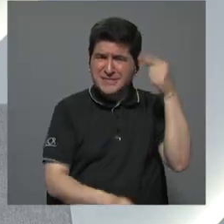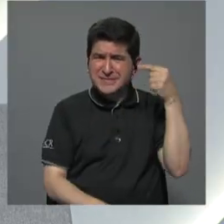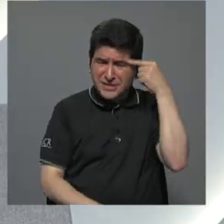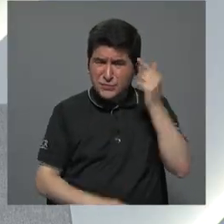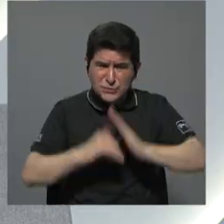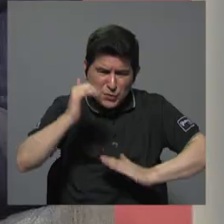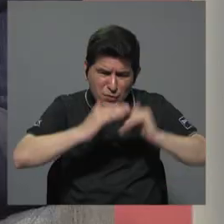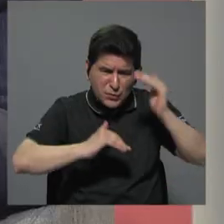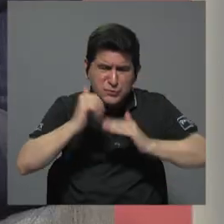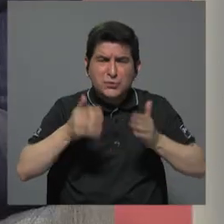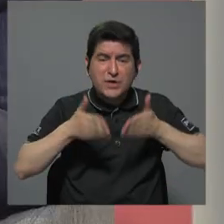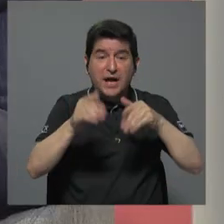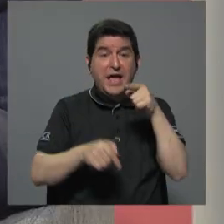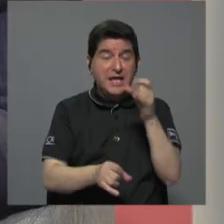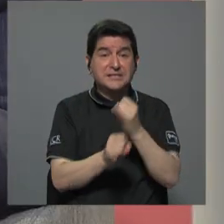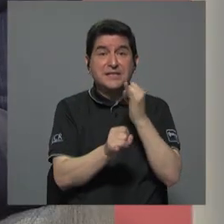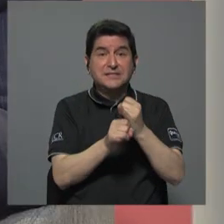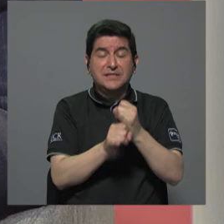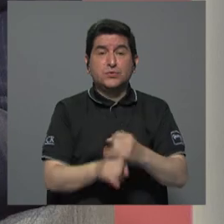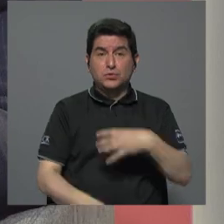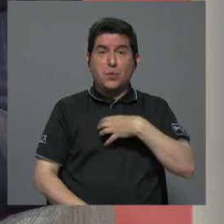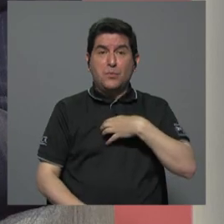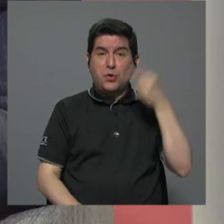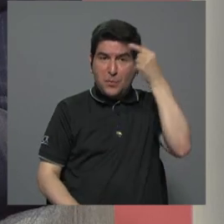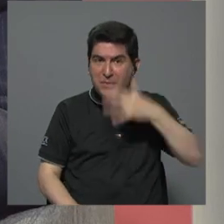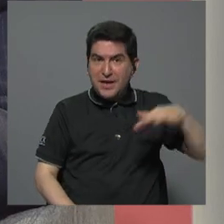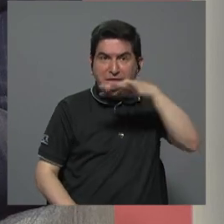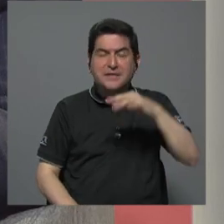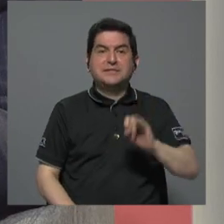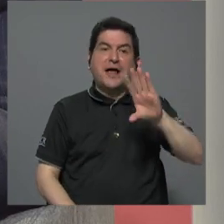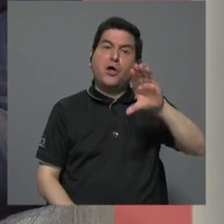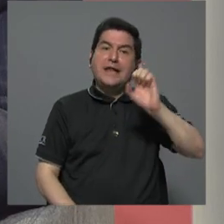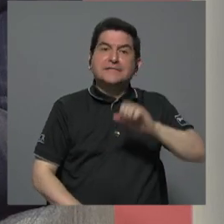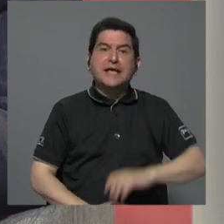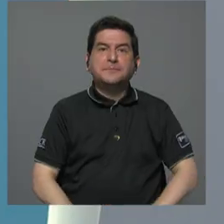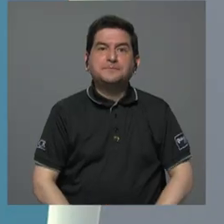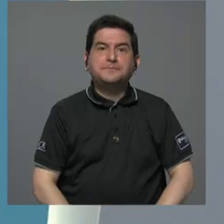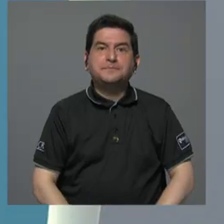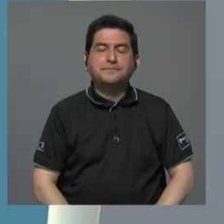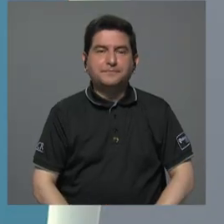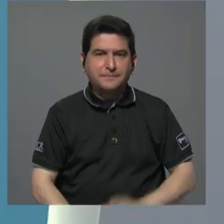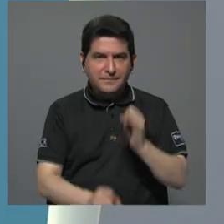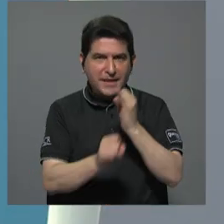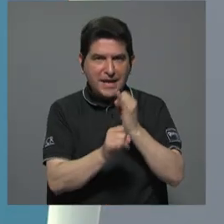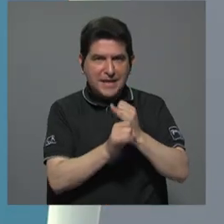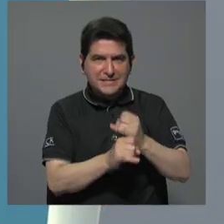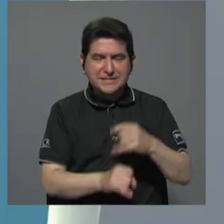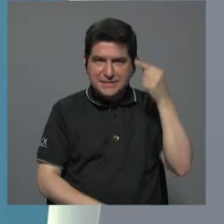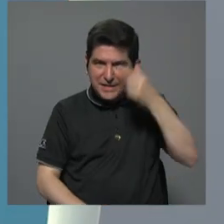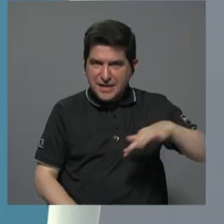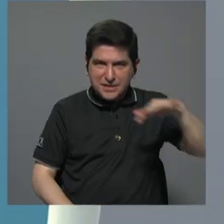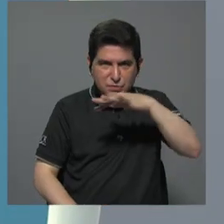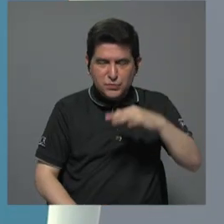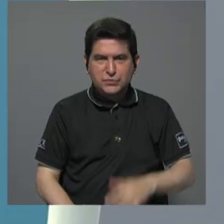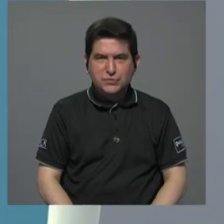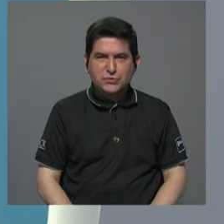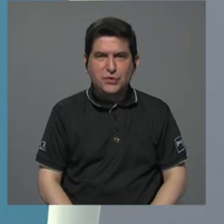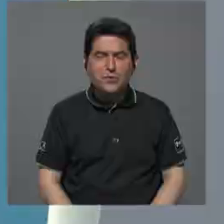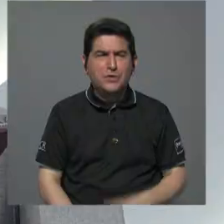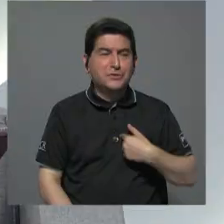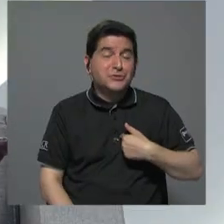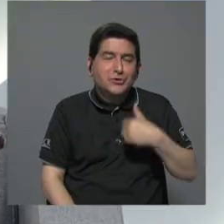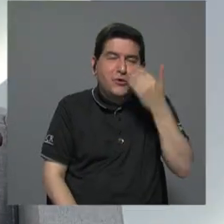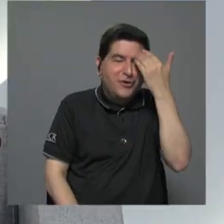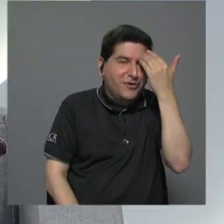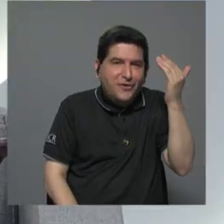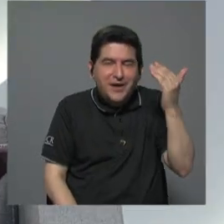construyan calles bueno esa es una institución del Estado bueno vamos a ver para que una institución del Estado no sé si está diciendo en el sentido que sea